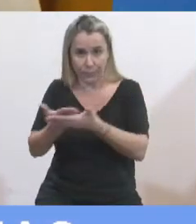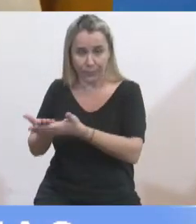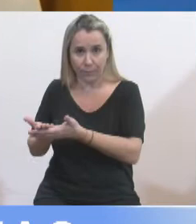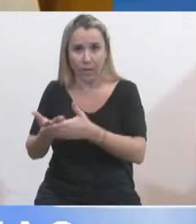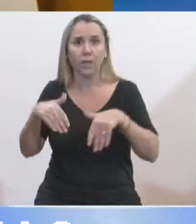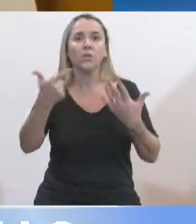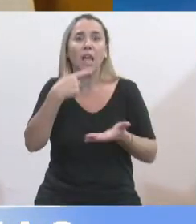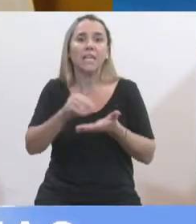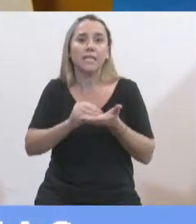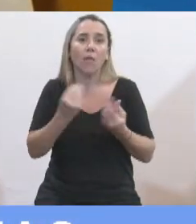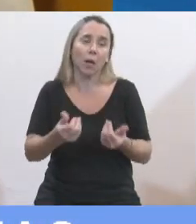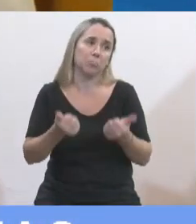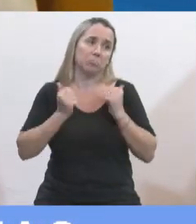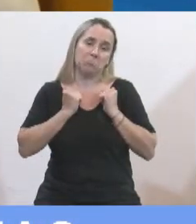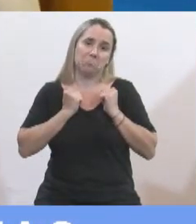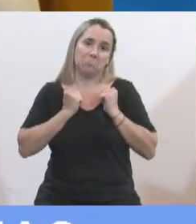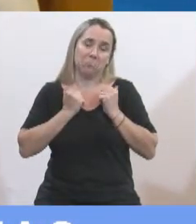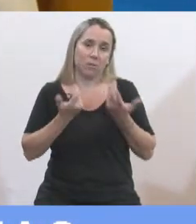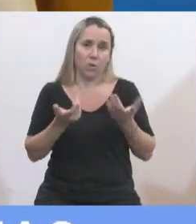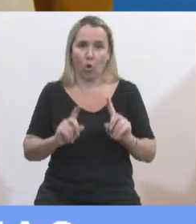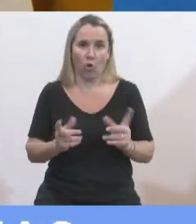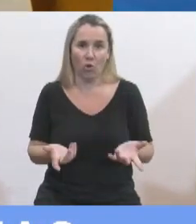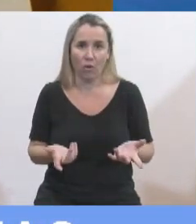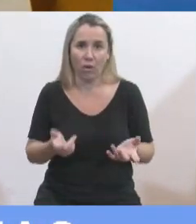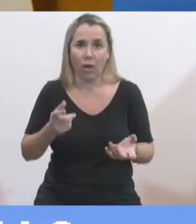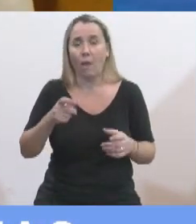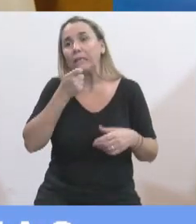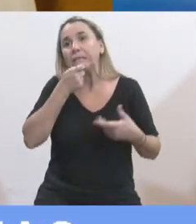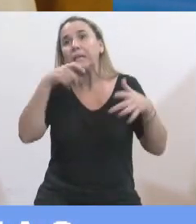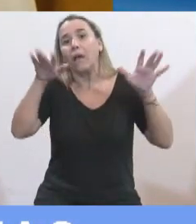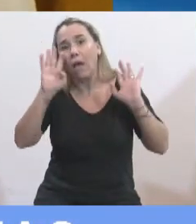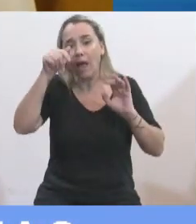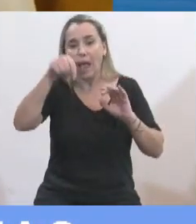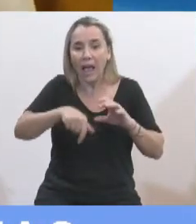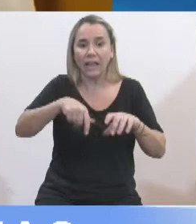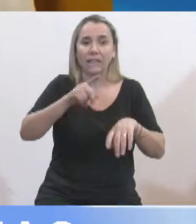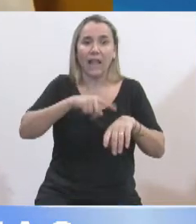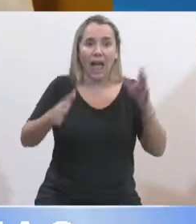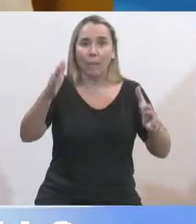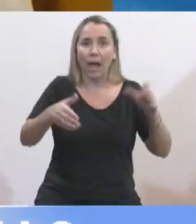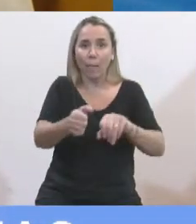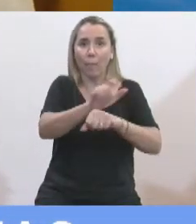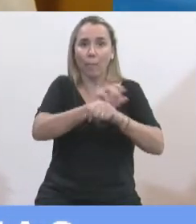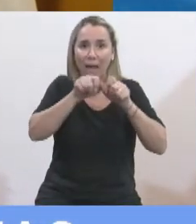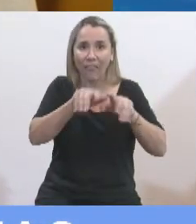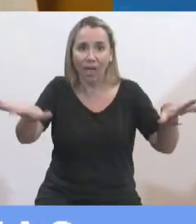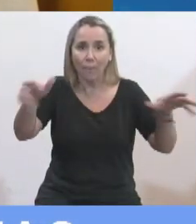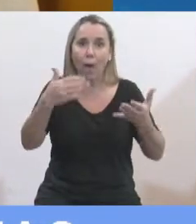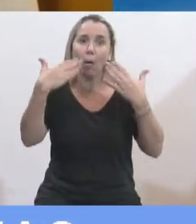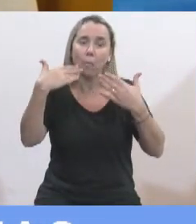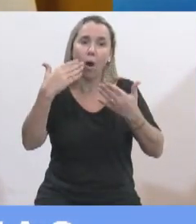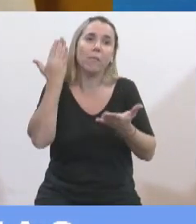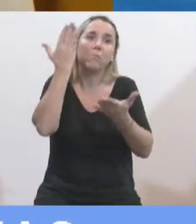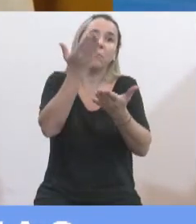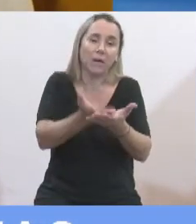senadores? Quedarse ahí esperando a ver si alguna vez, en medio de esta pandemia, podemos habilitar estos temas. Cuando también